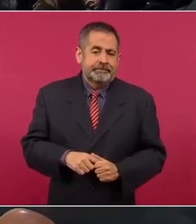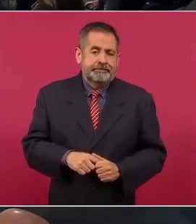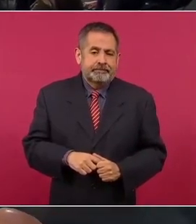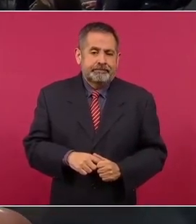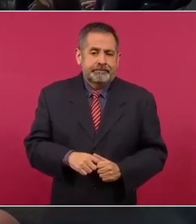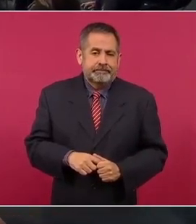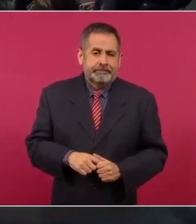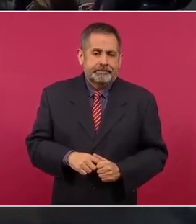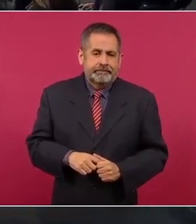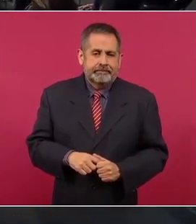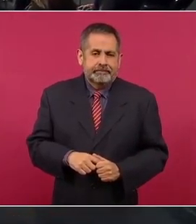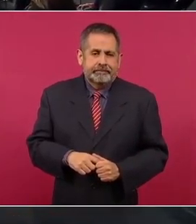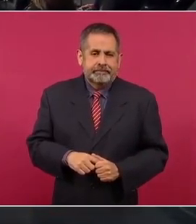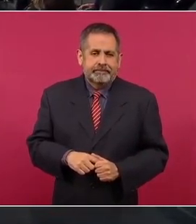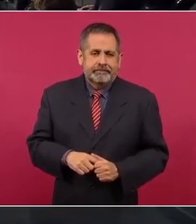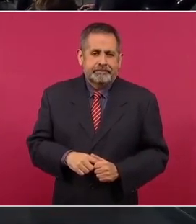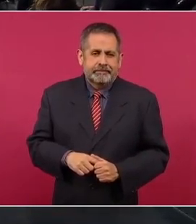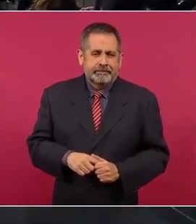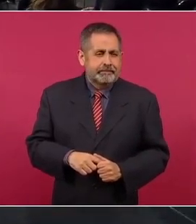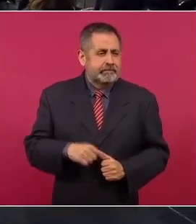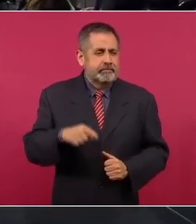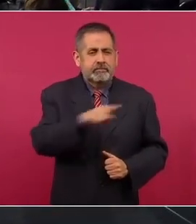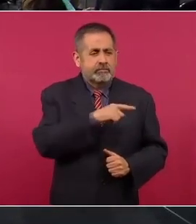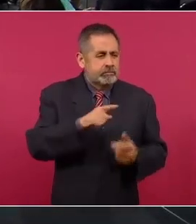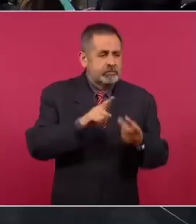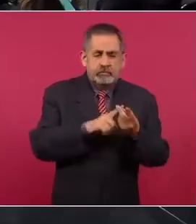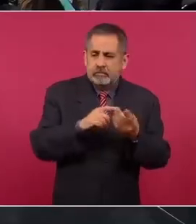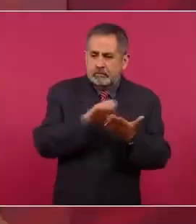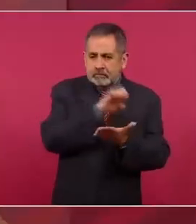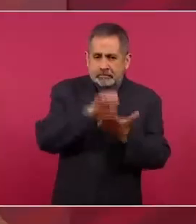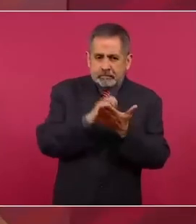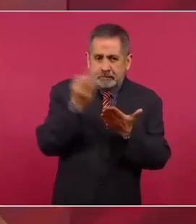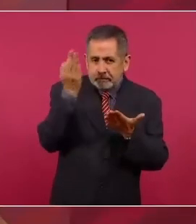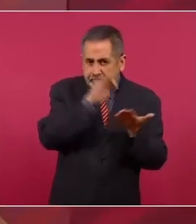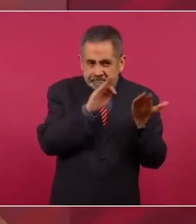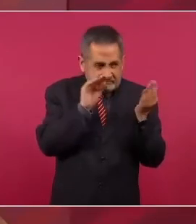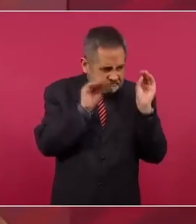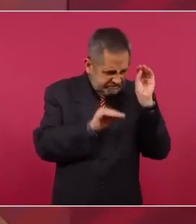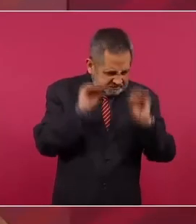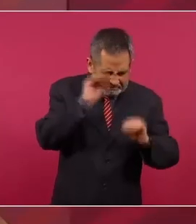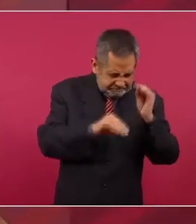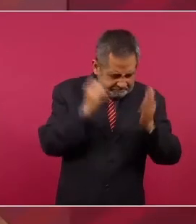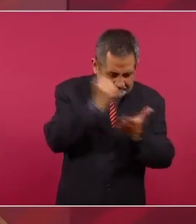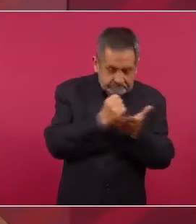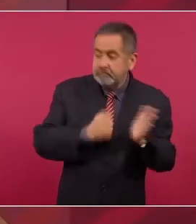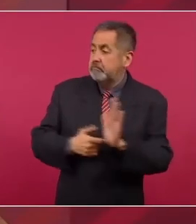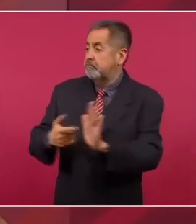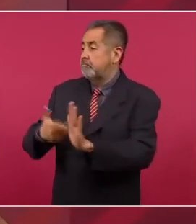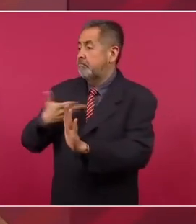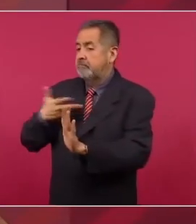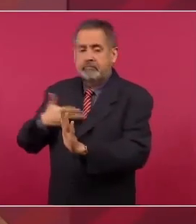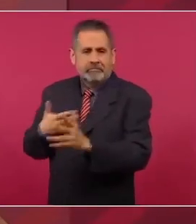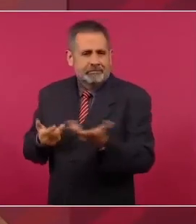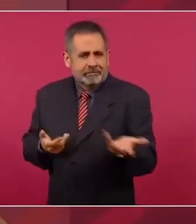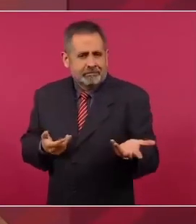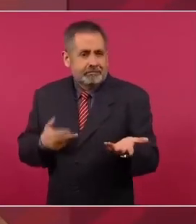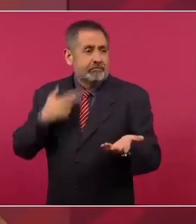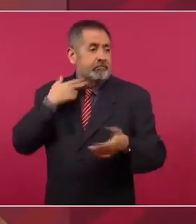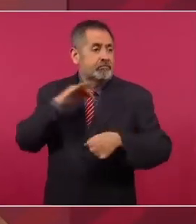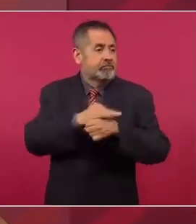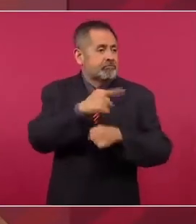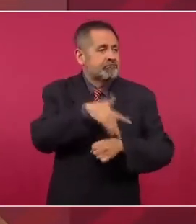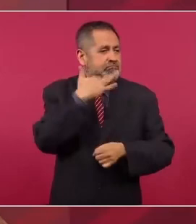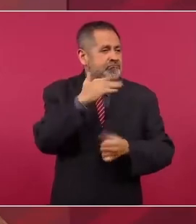que crearon las escrituras falsas con notarios